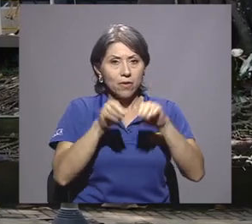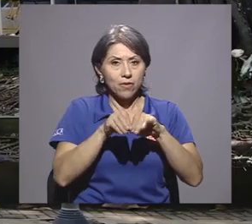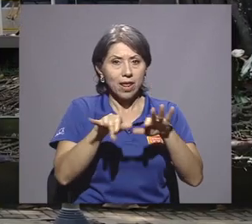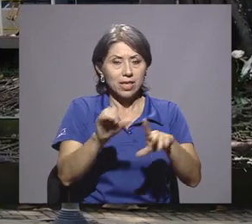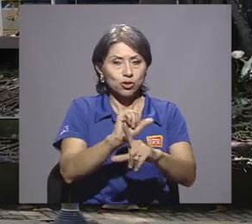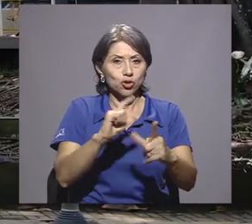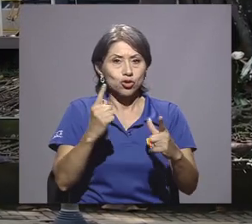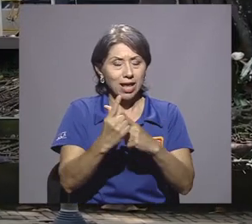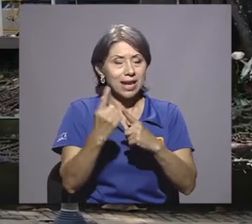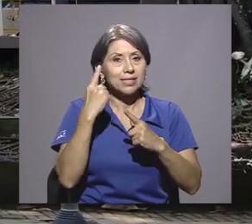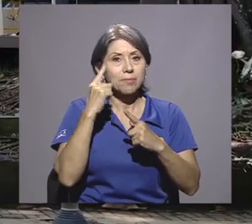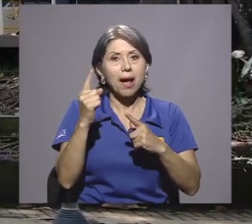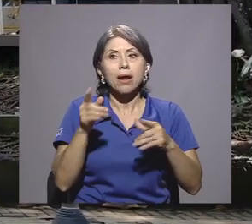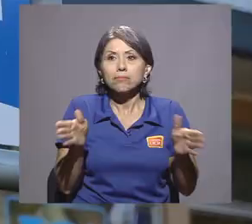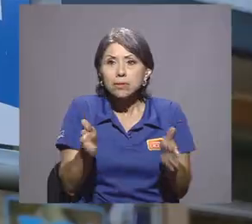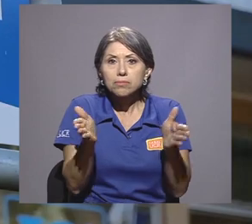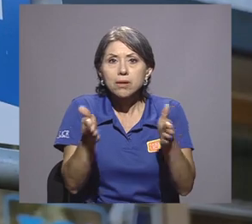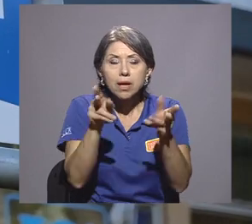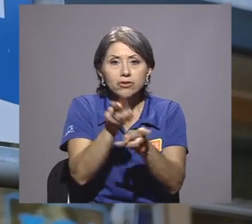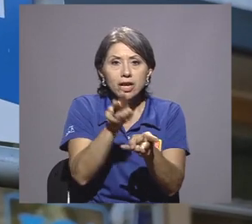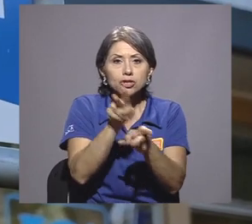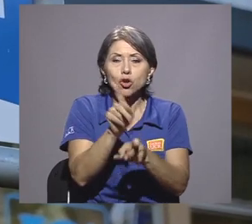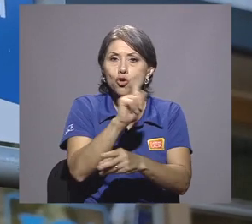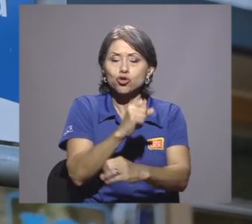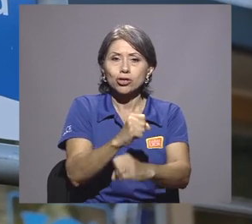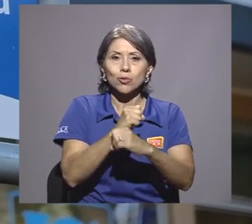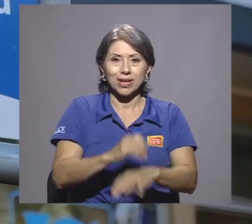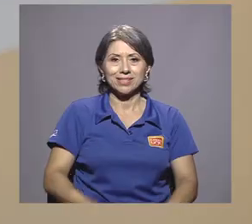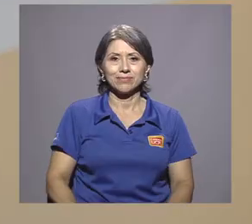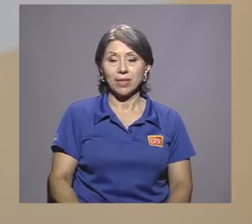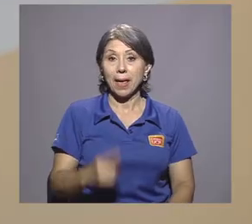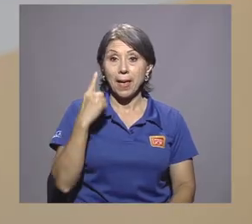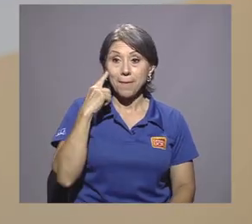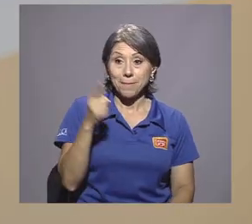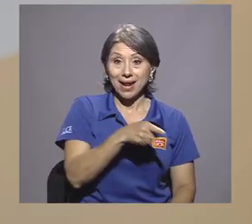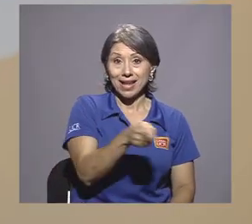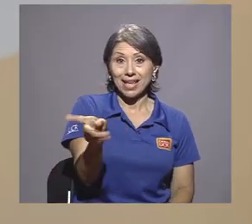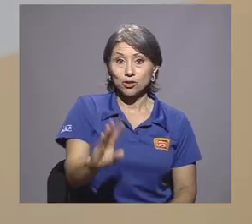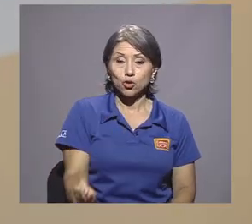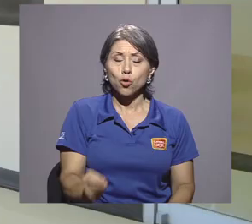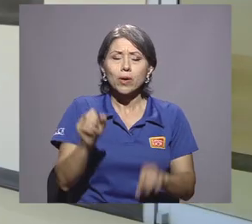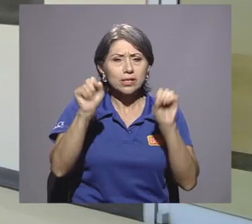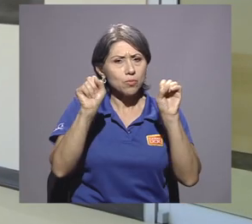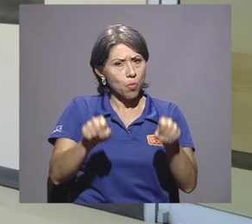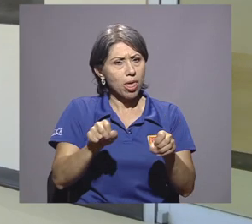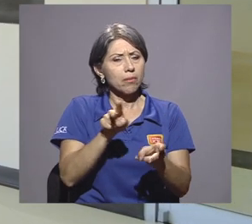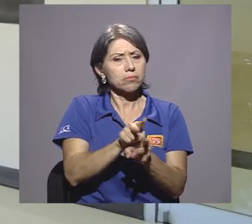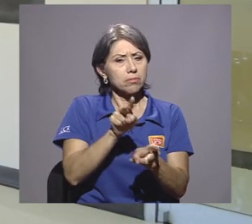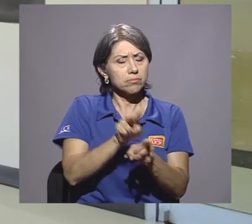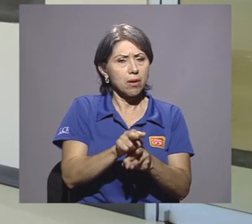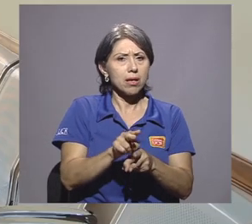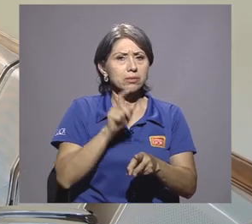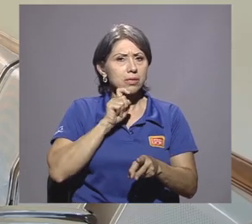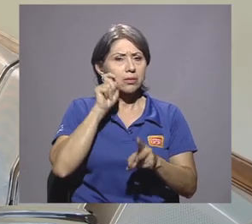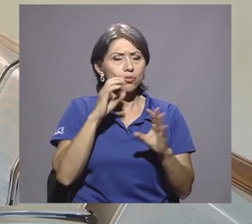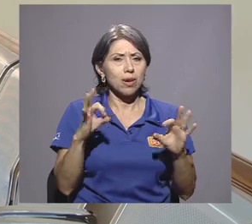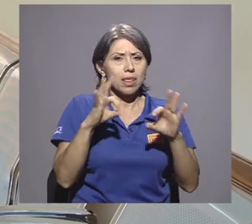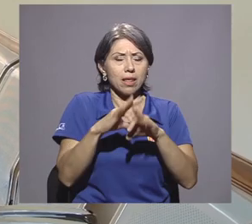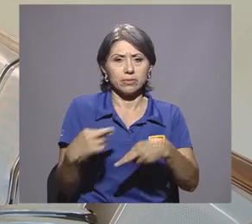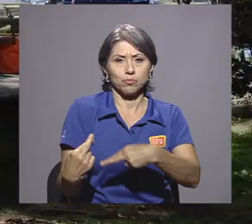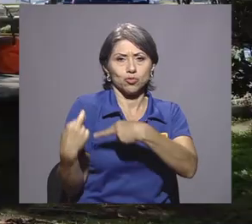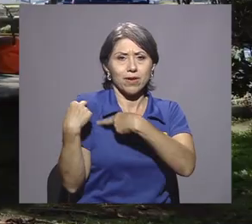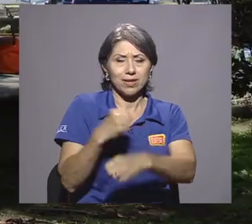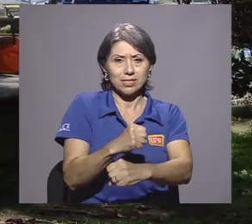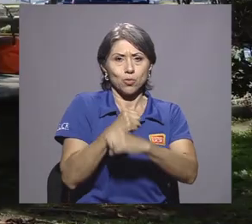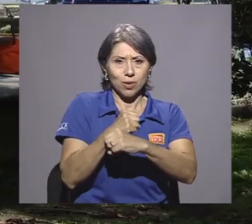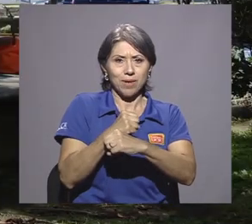facilitar las relaciones sexuales no seguras. Con la finalidad de dar herramienta a los jóvenes para que vivan una sexualidad responsable y segura, la